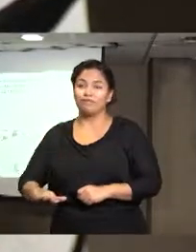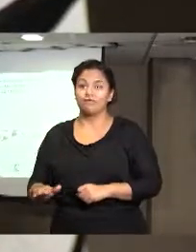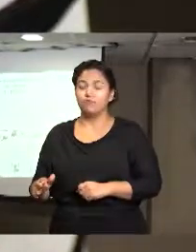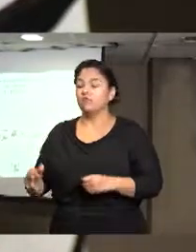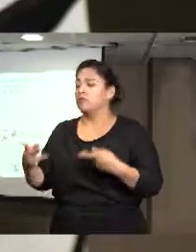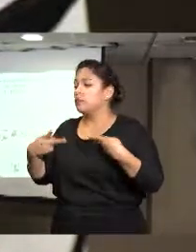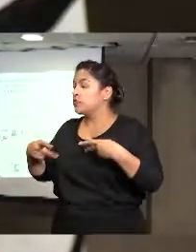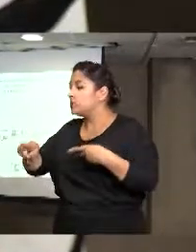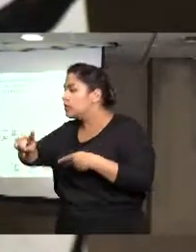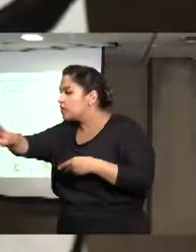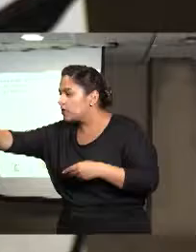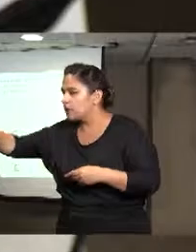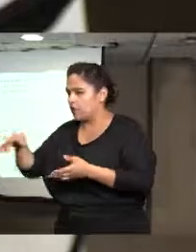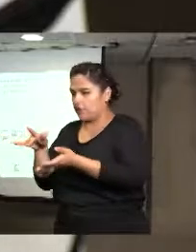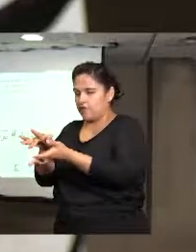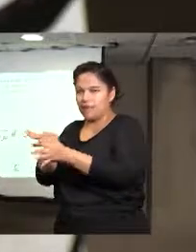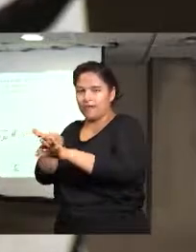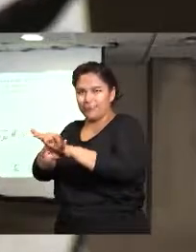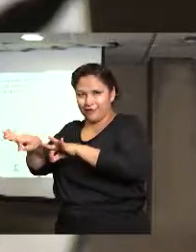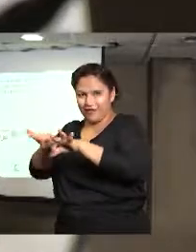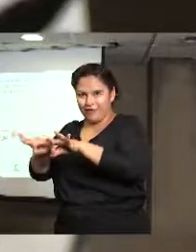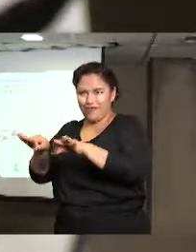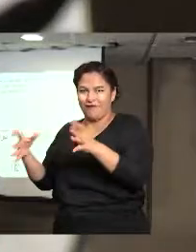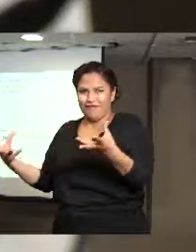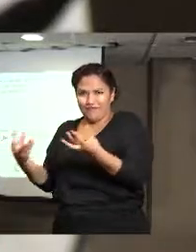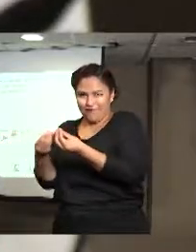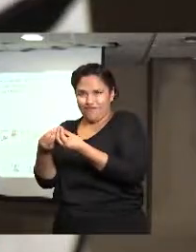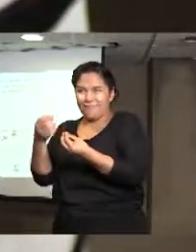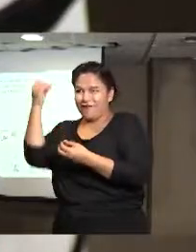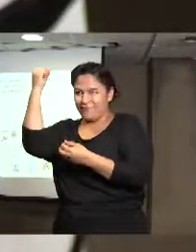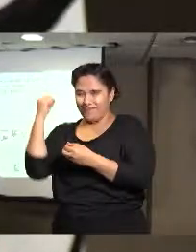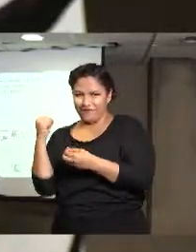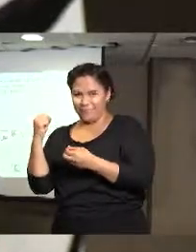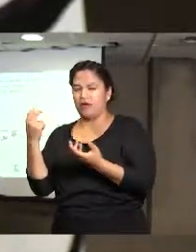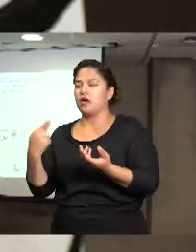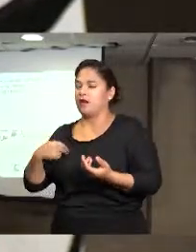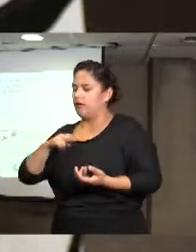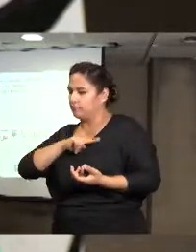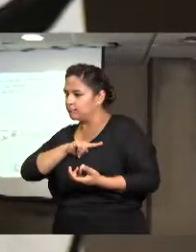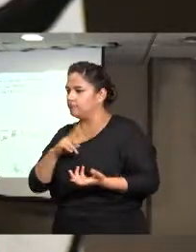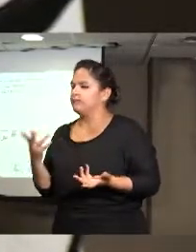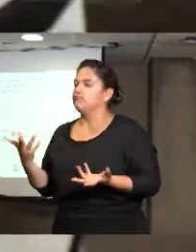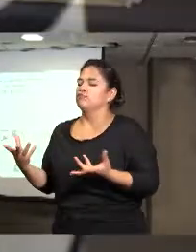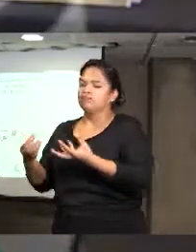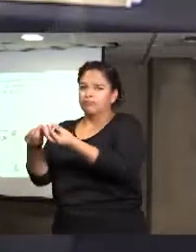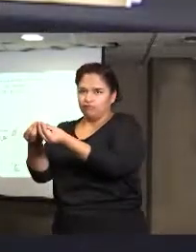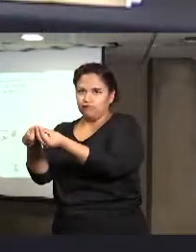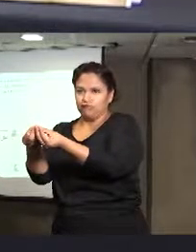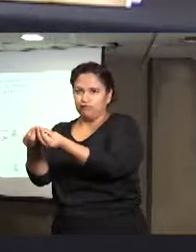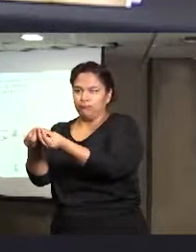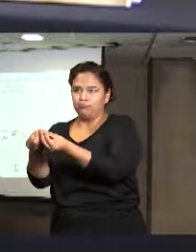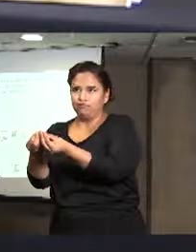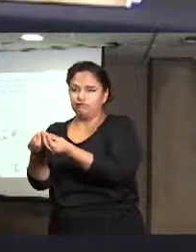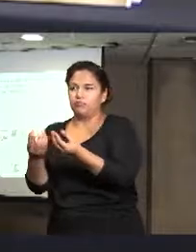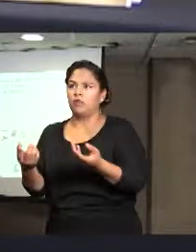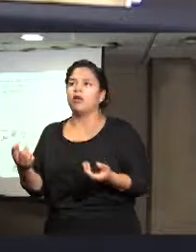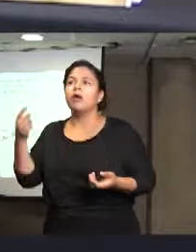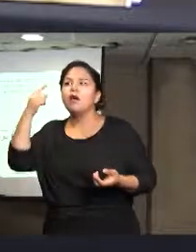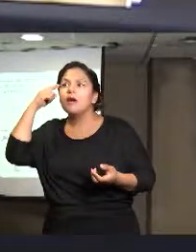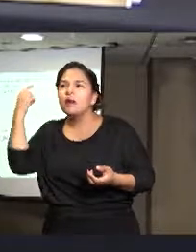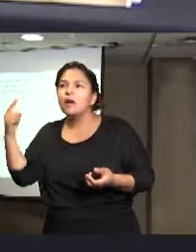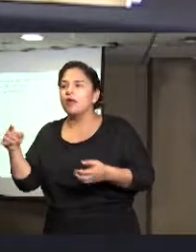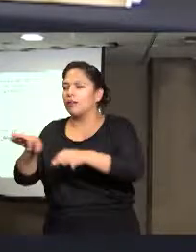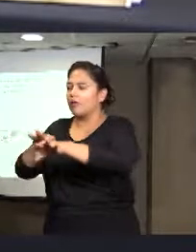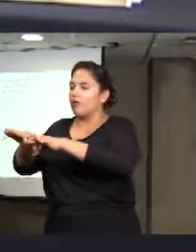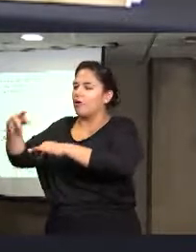comunidades herramientas para poder prevenir la trata de personas desde sus ámbitos cotidianos, desde la empresa,